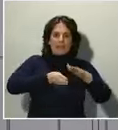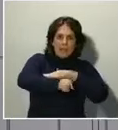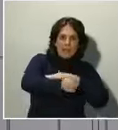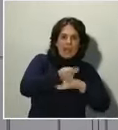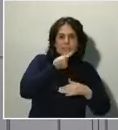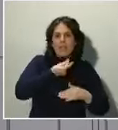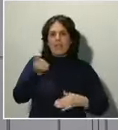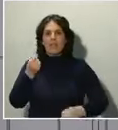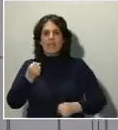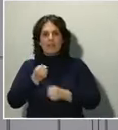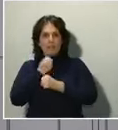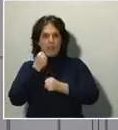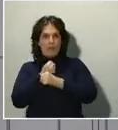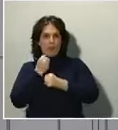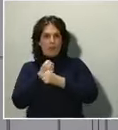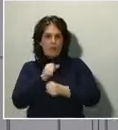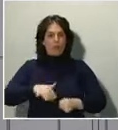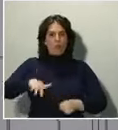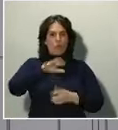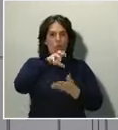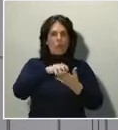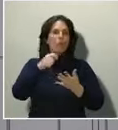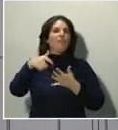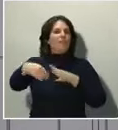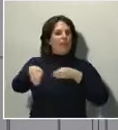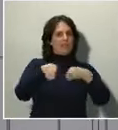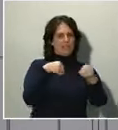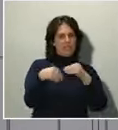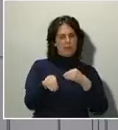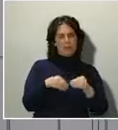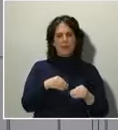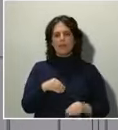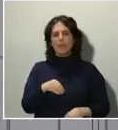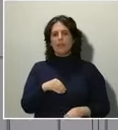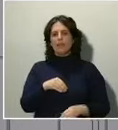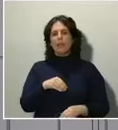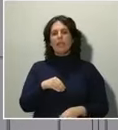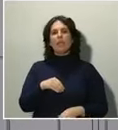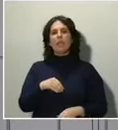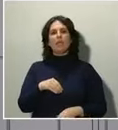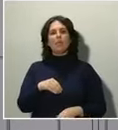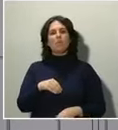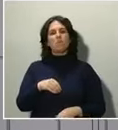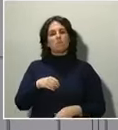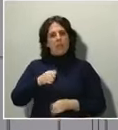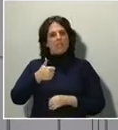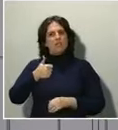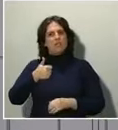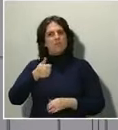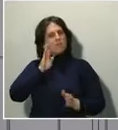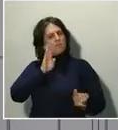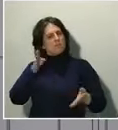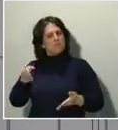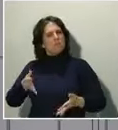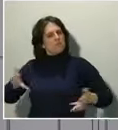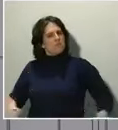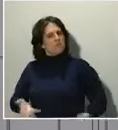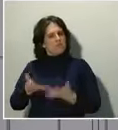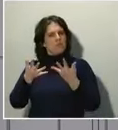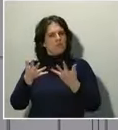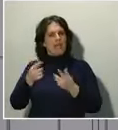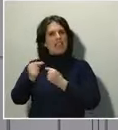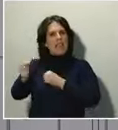lugares de trabajo y también impulsar el teletrabajo. En ese sentido, en este Real Decreto va una partida importante también